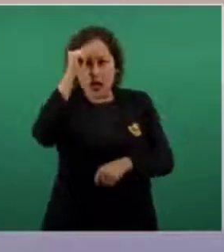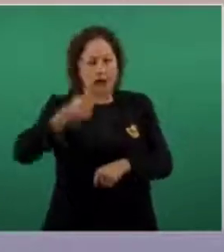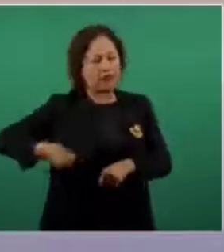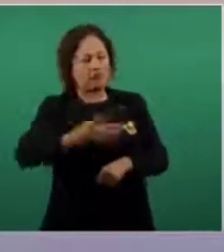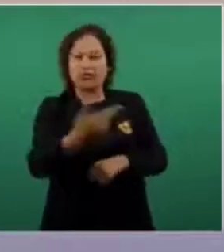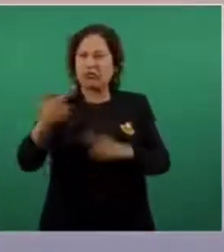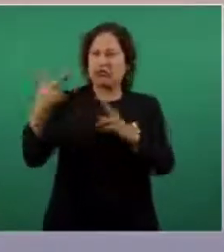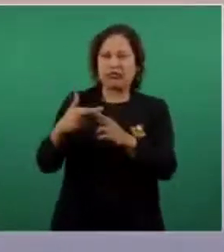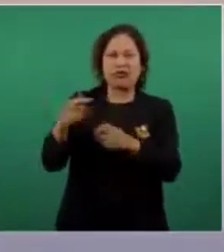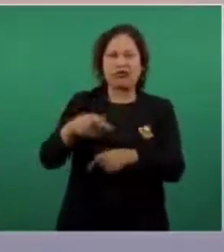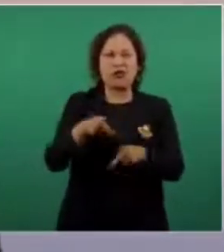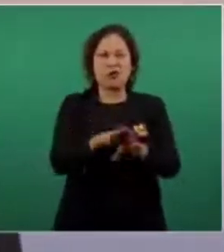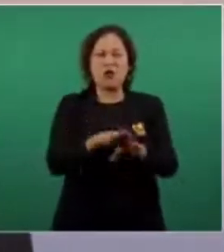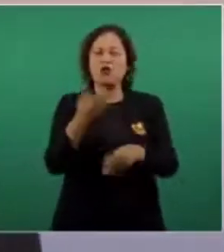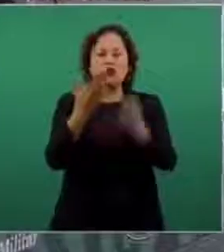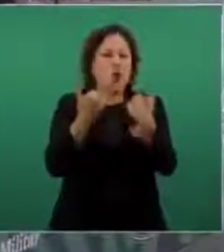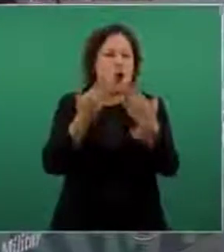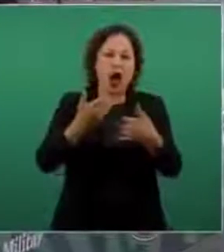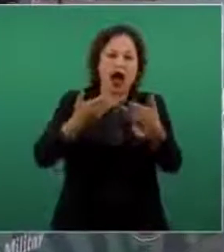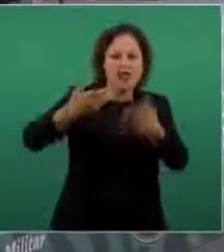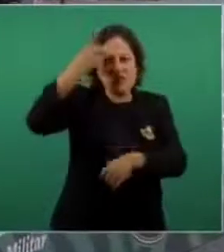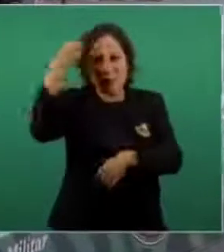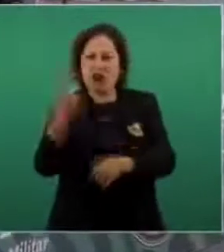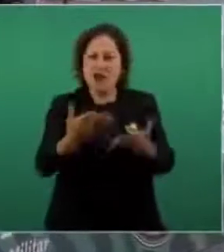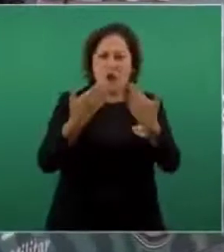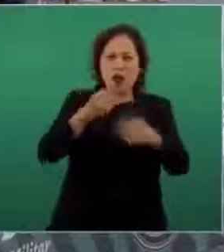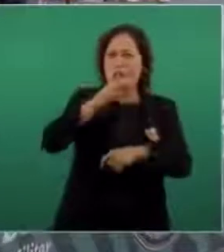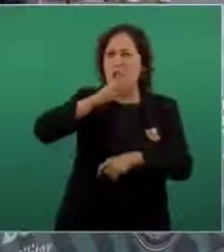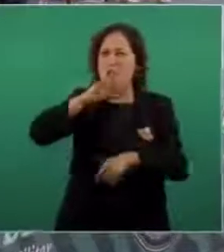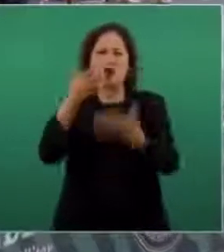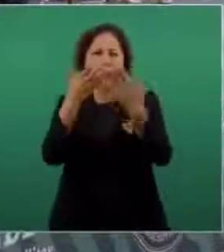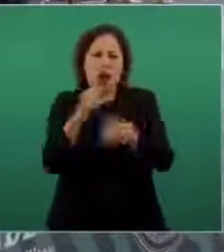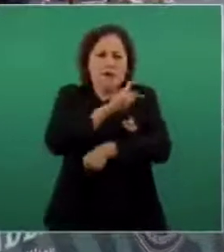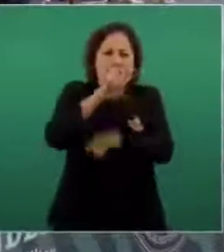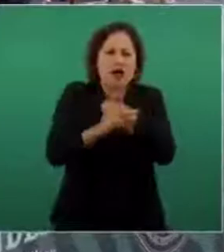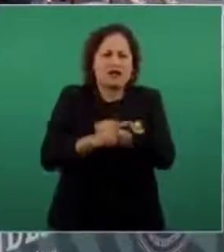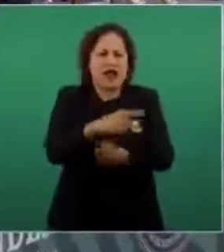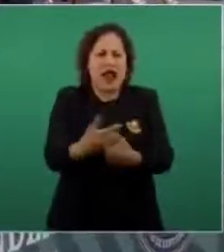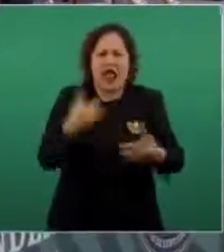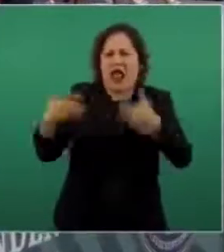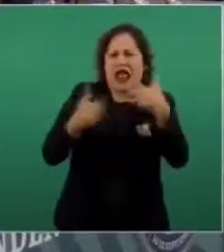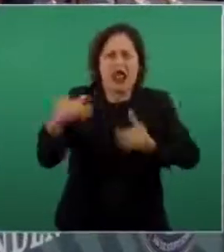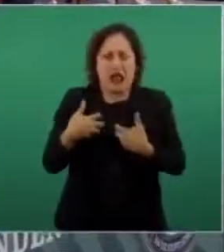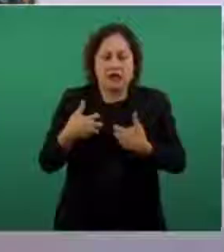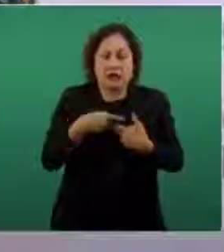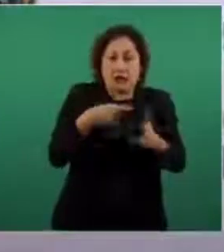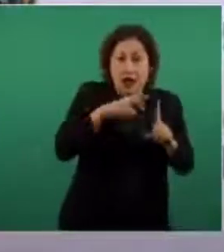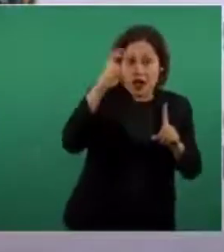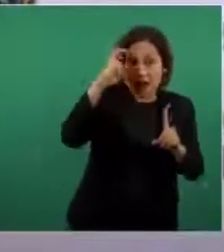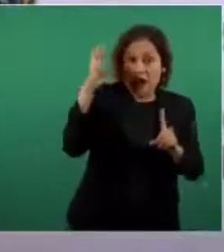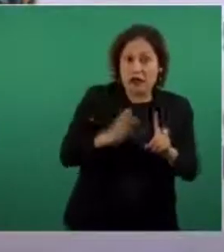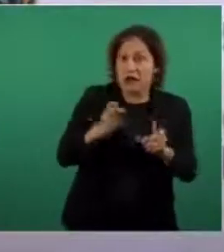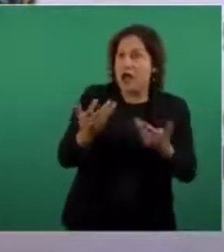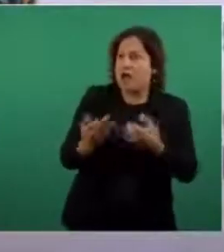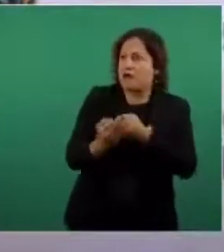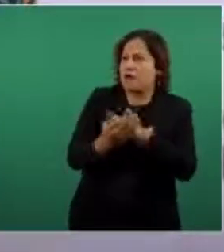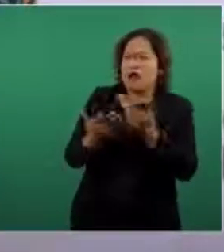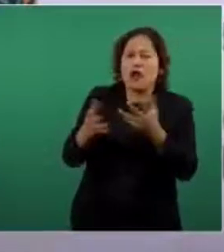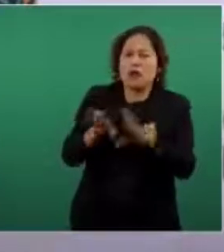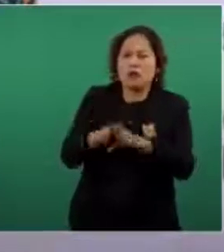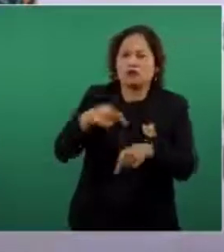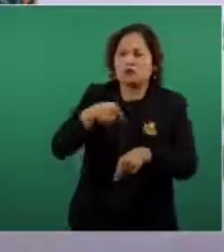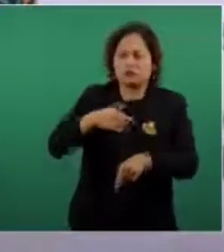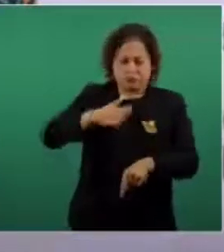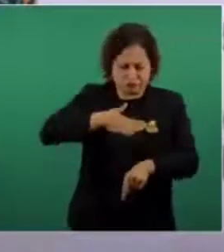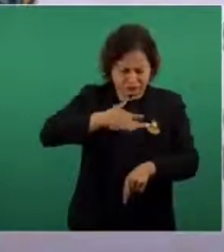desnaturalizado y frenético. Él se defendía respondiendo que actuaba con